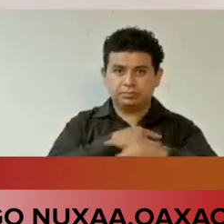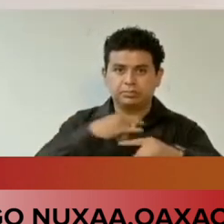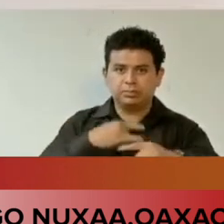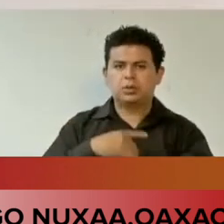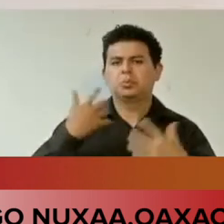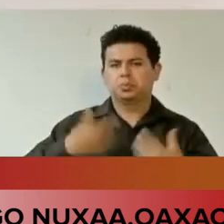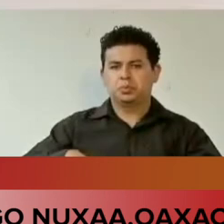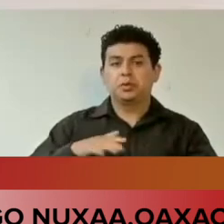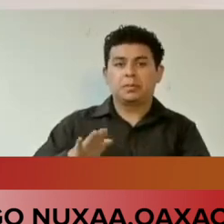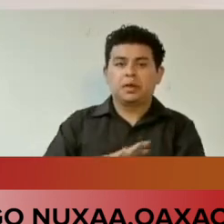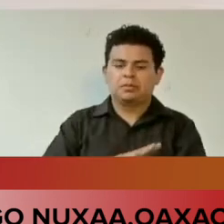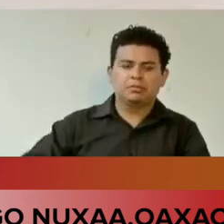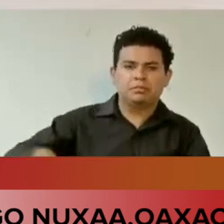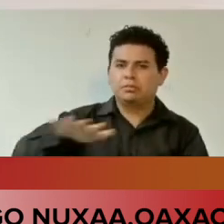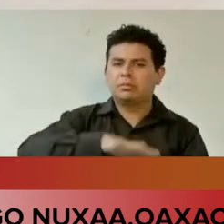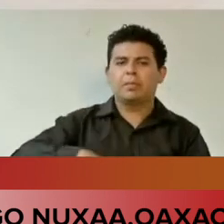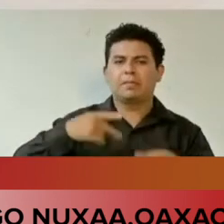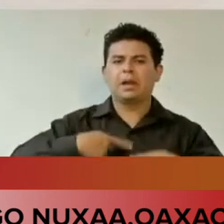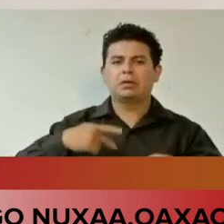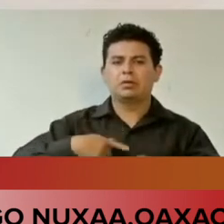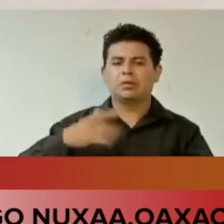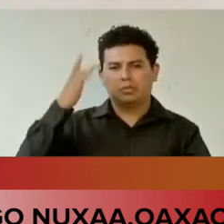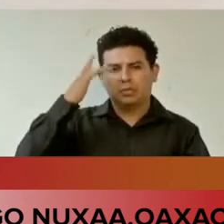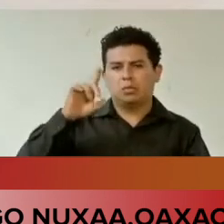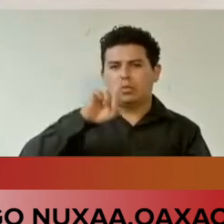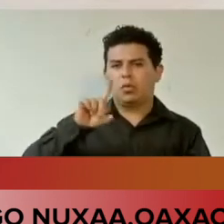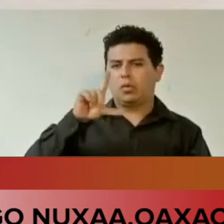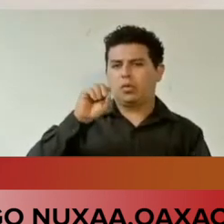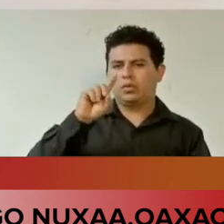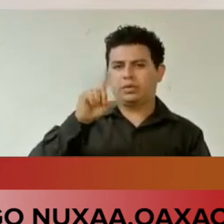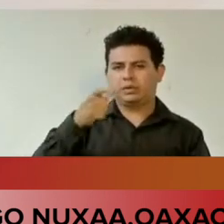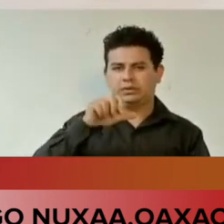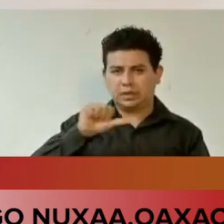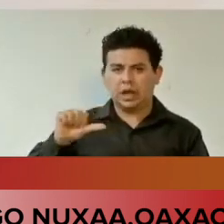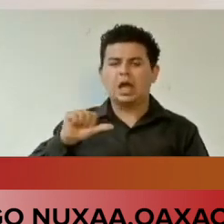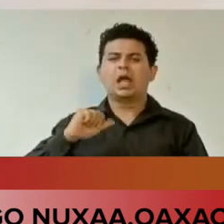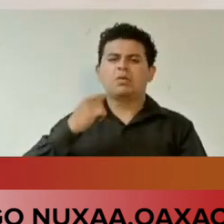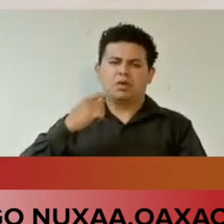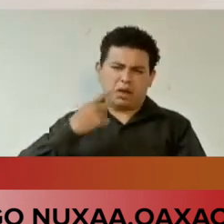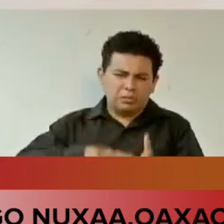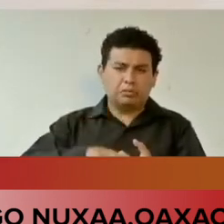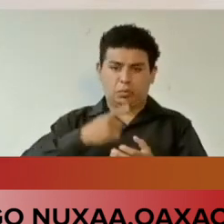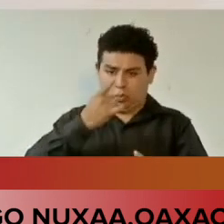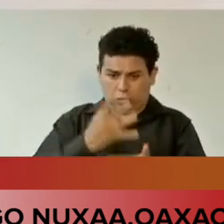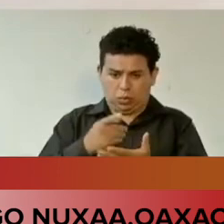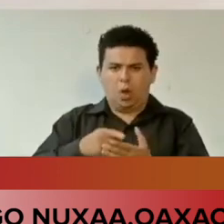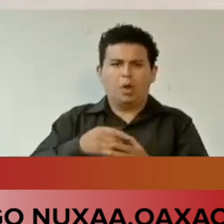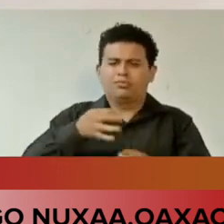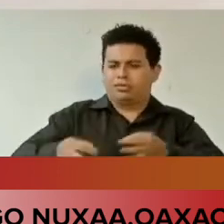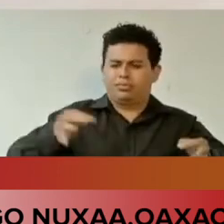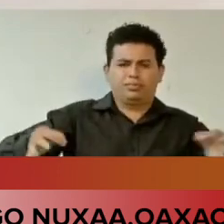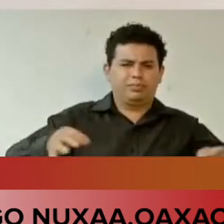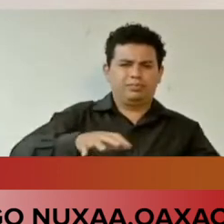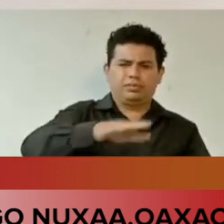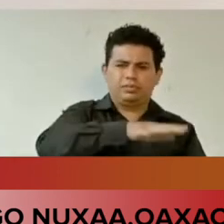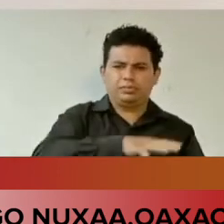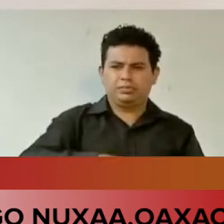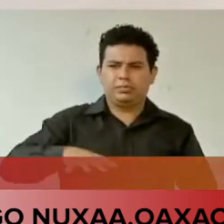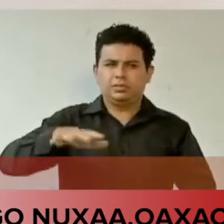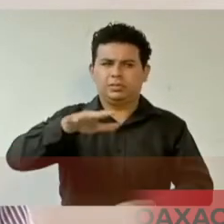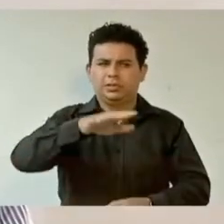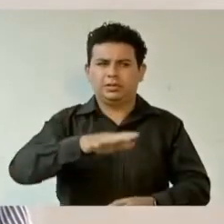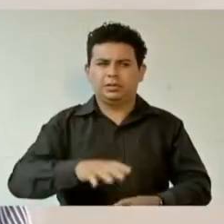beneficiar a los habitantes de Santo Domingo Nutzá y a todos los municipios vecinos como San Juan